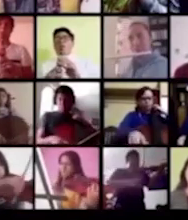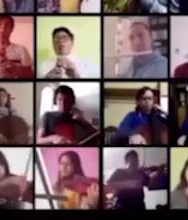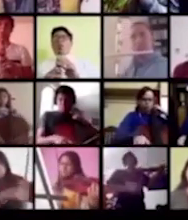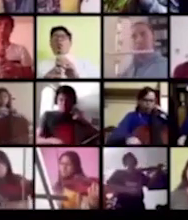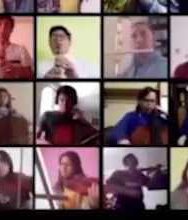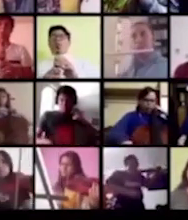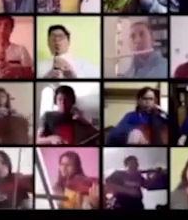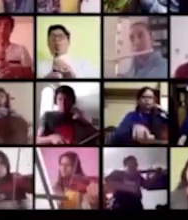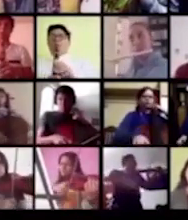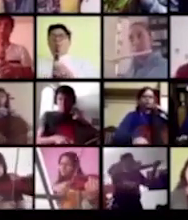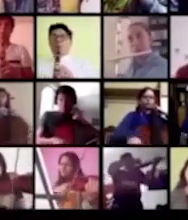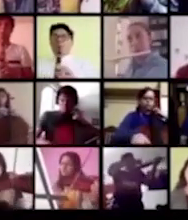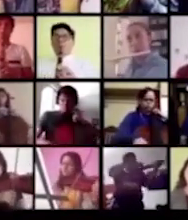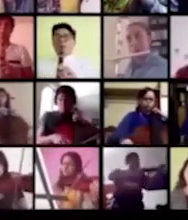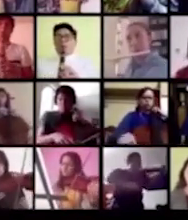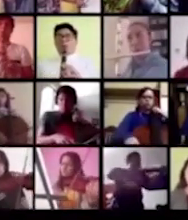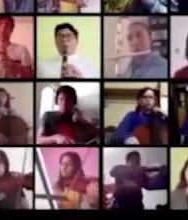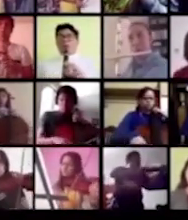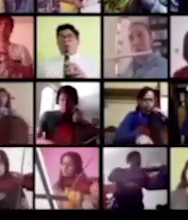Ingeniería